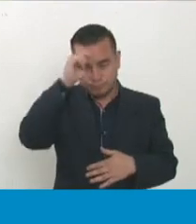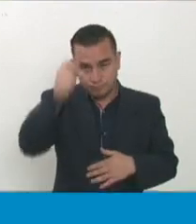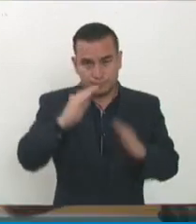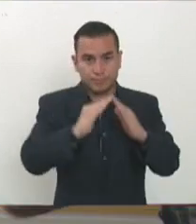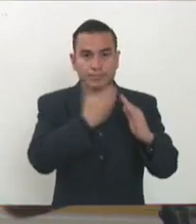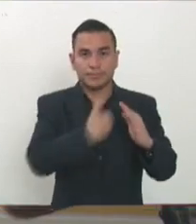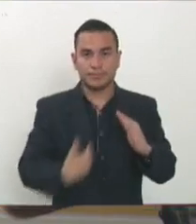.com